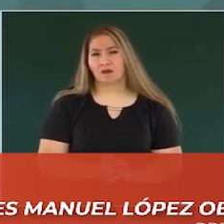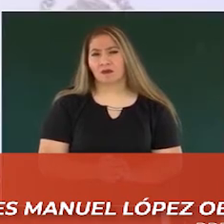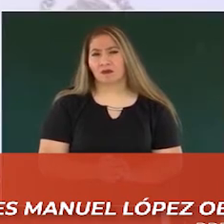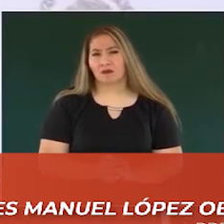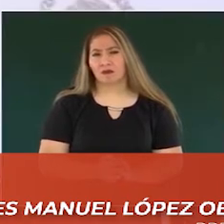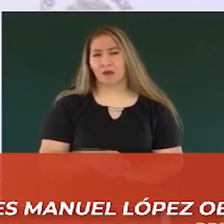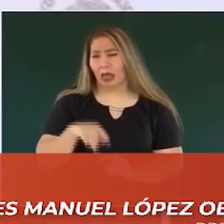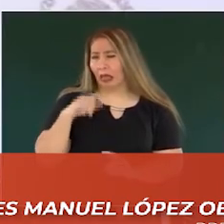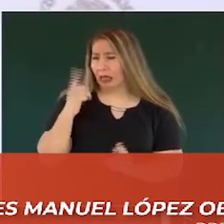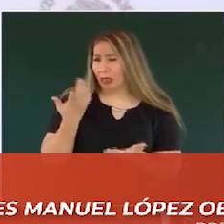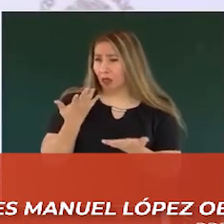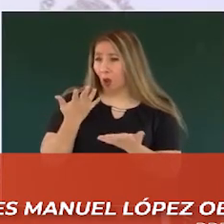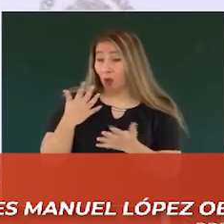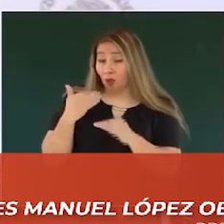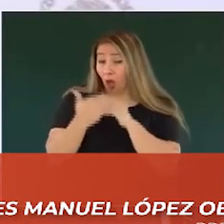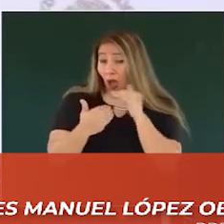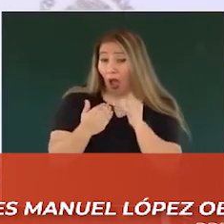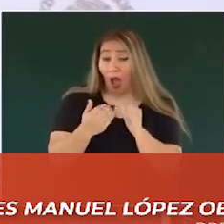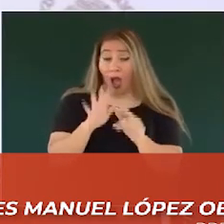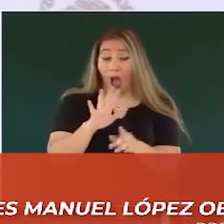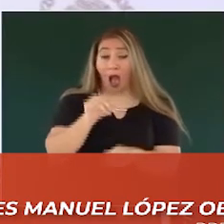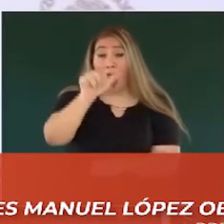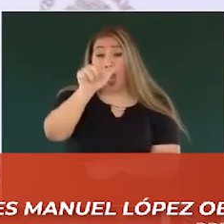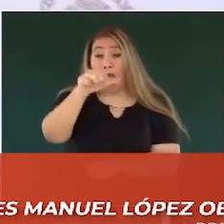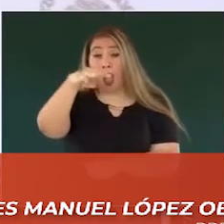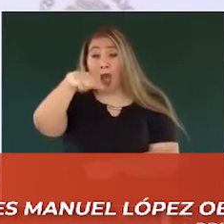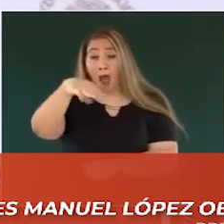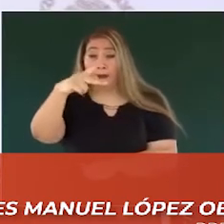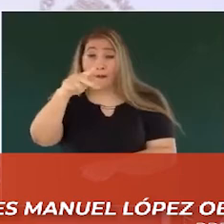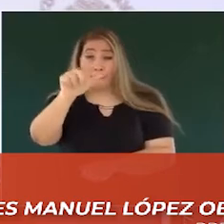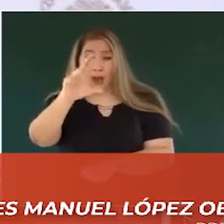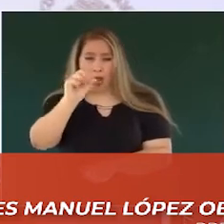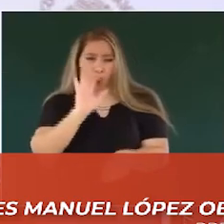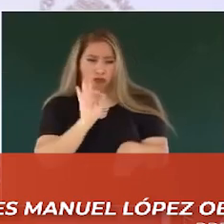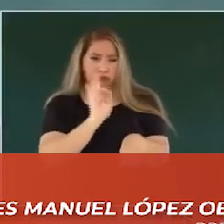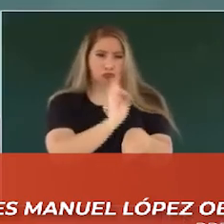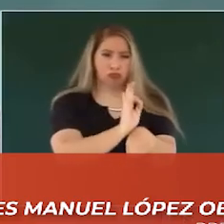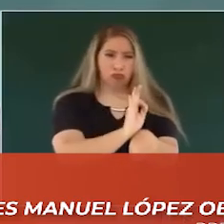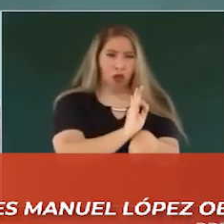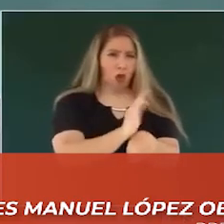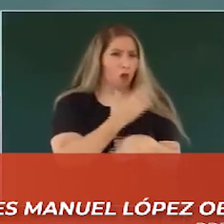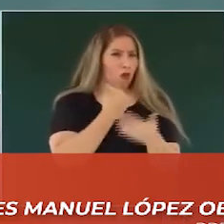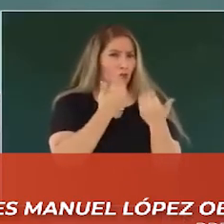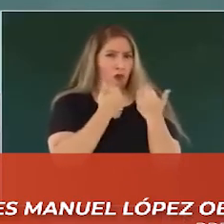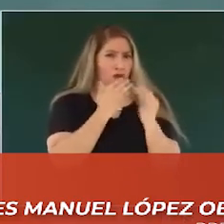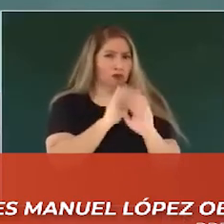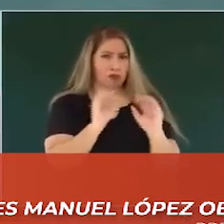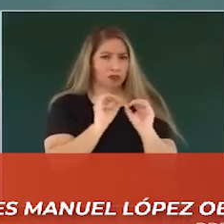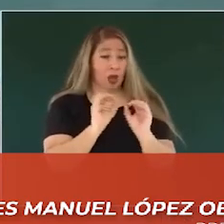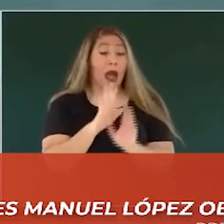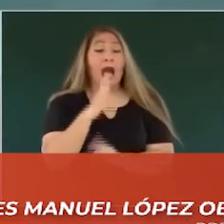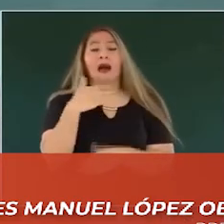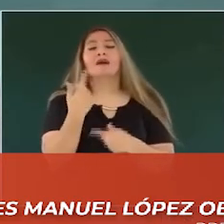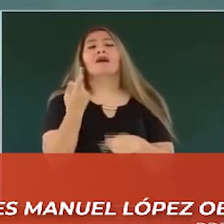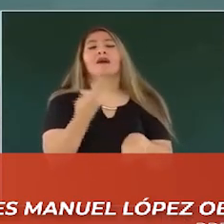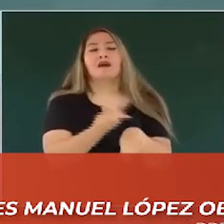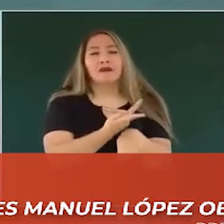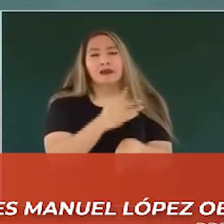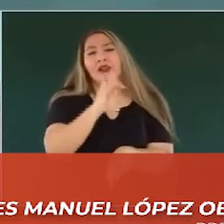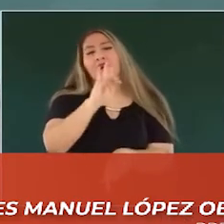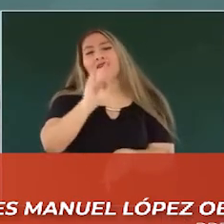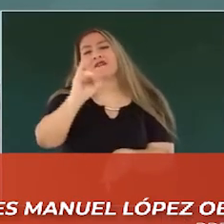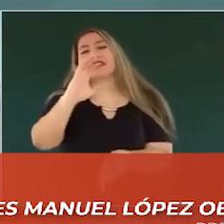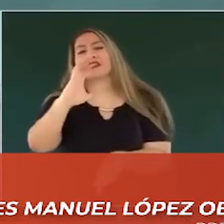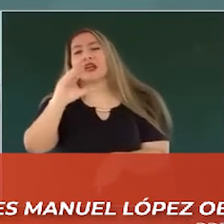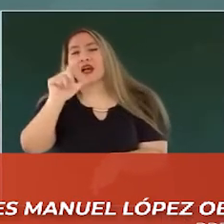de amparo, vamos a decir, del Congreso local, ya es la Fiscalía la que